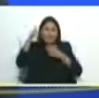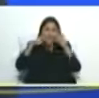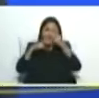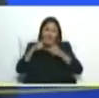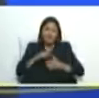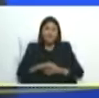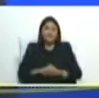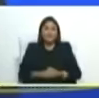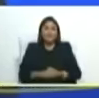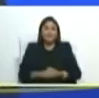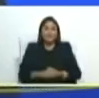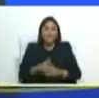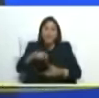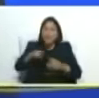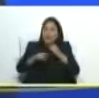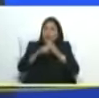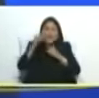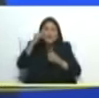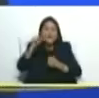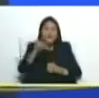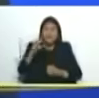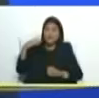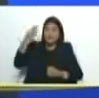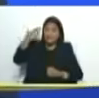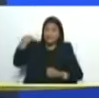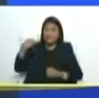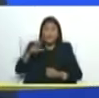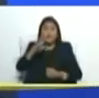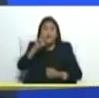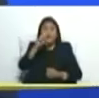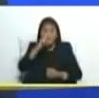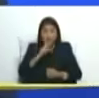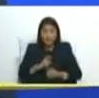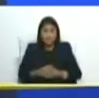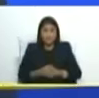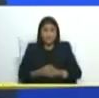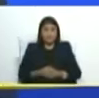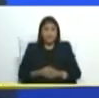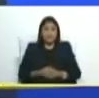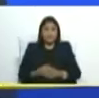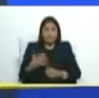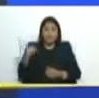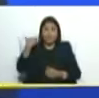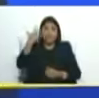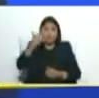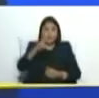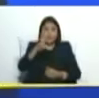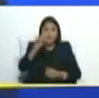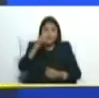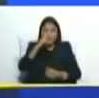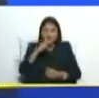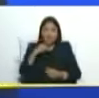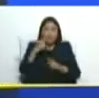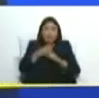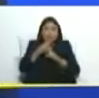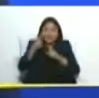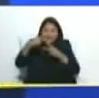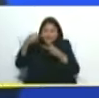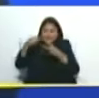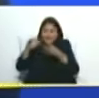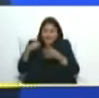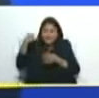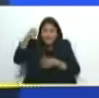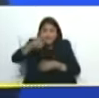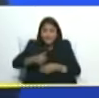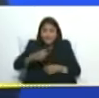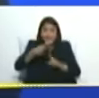un día como hoy hace 30 años ha pasado el tiempo cuántas luchas y